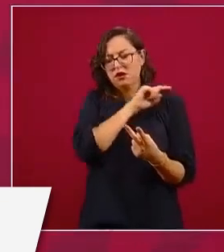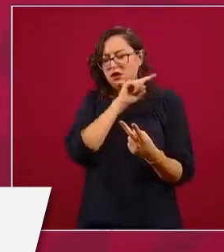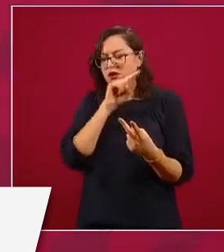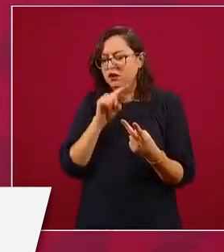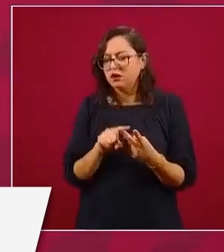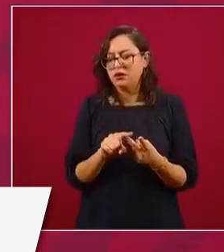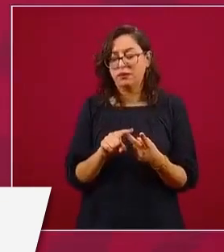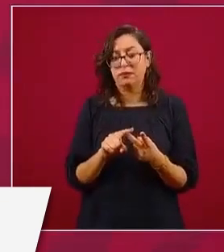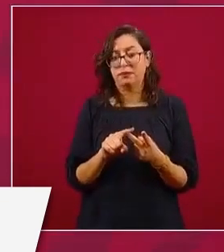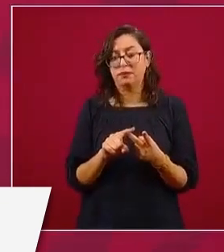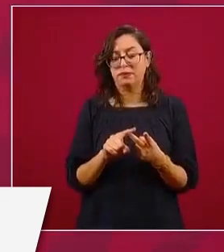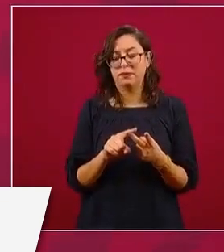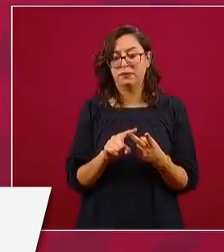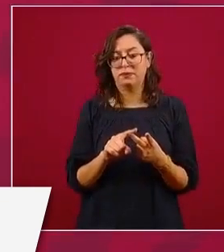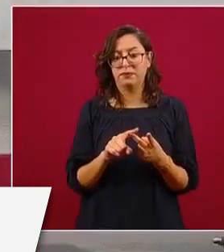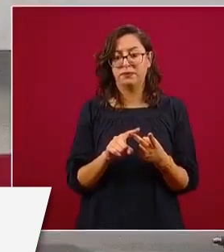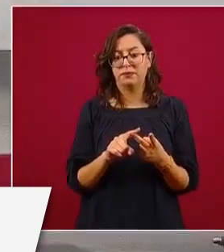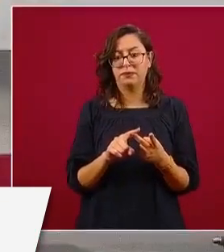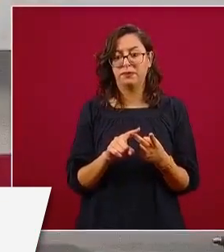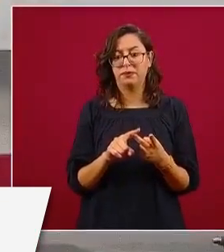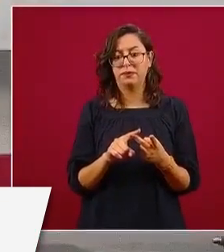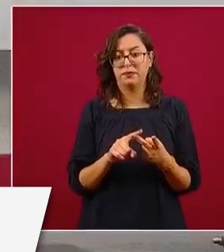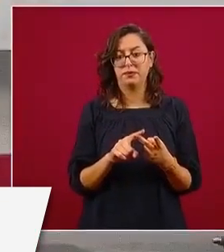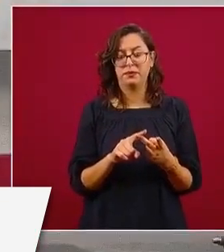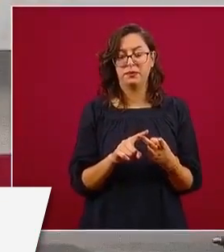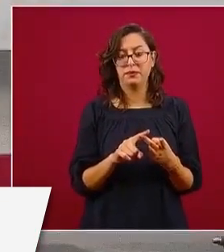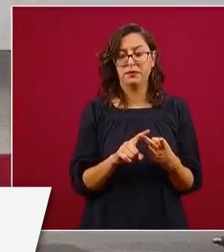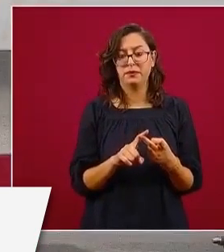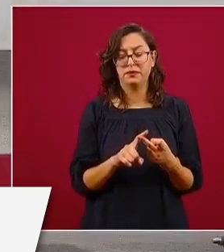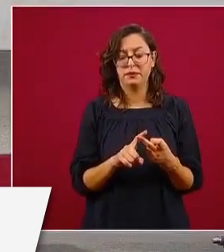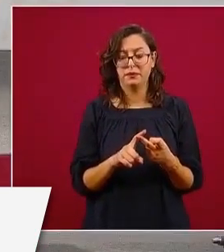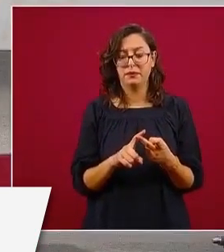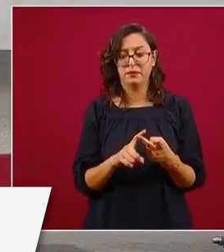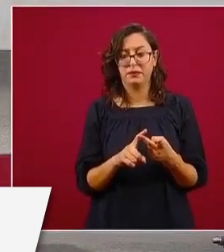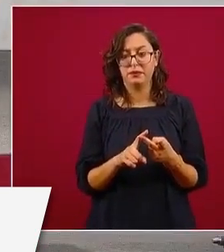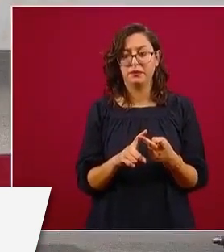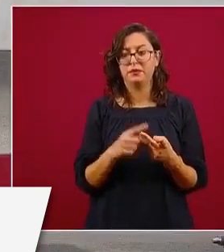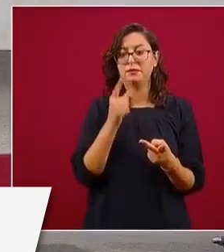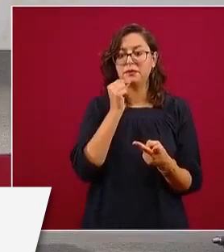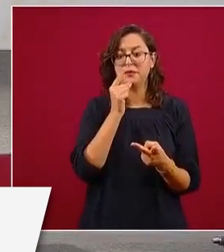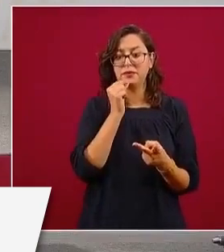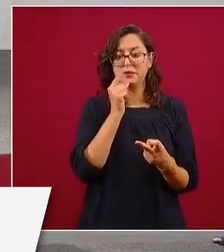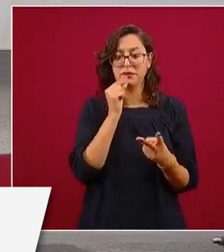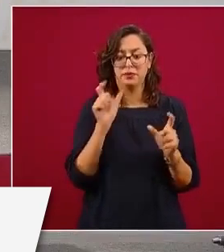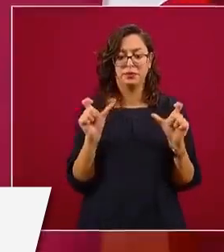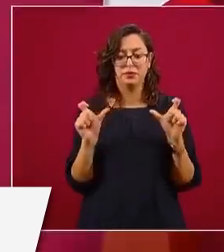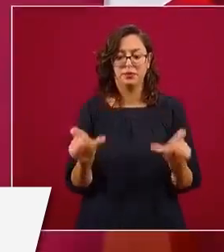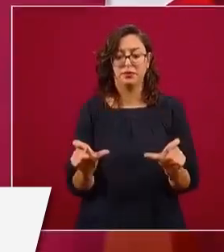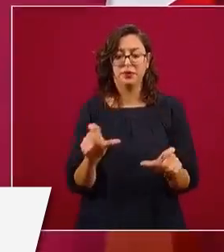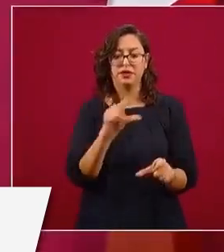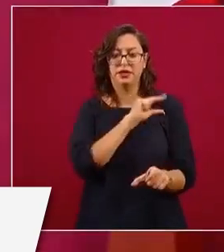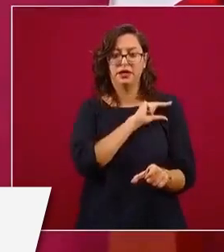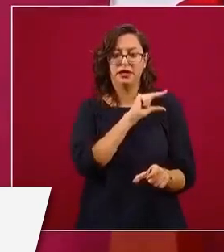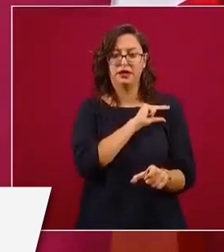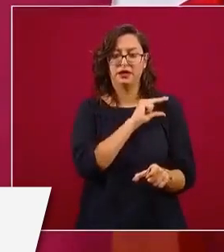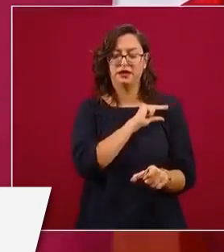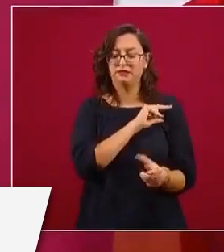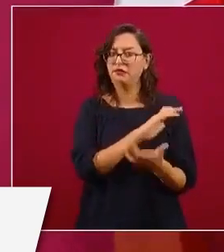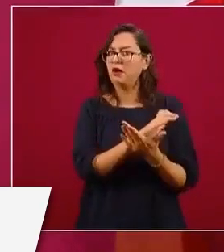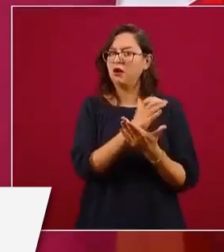jugosísimo, el de la protección de policías particulares,